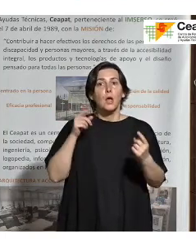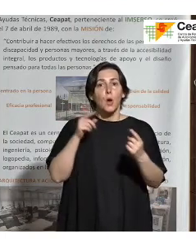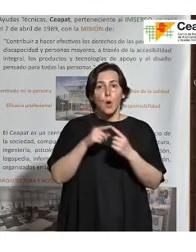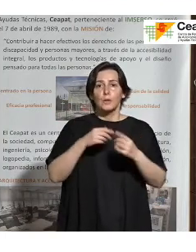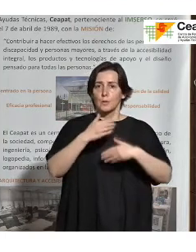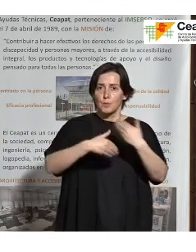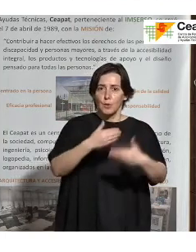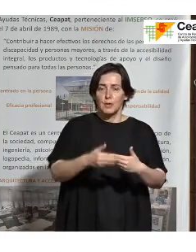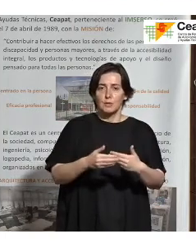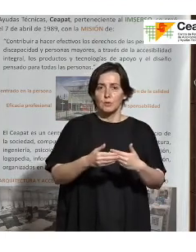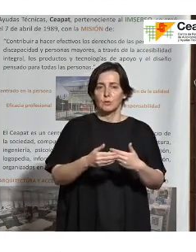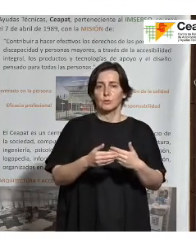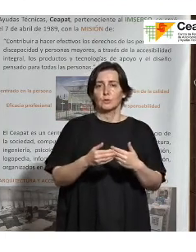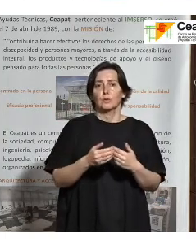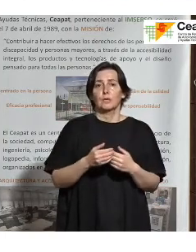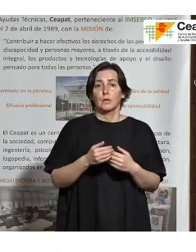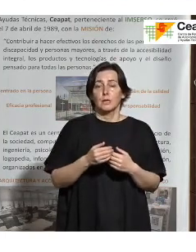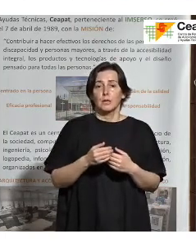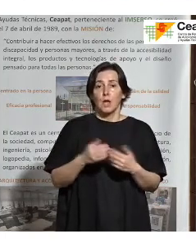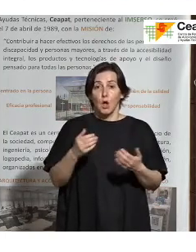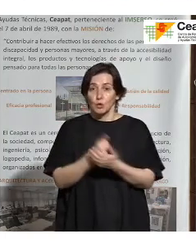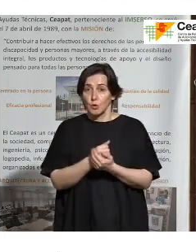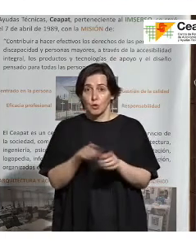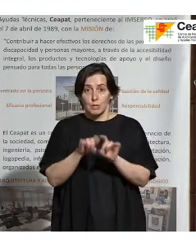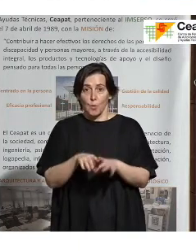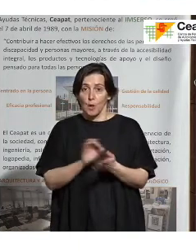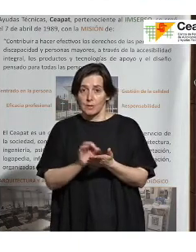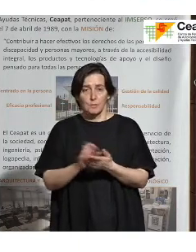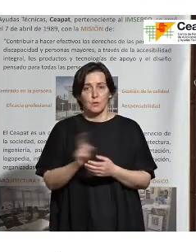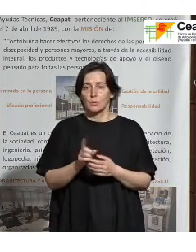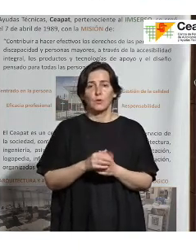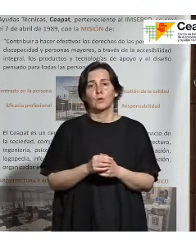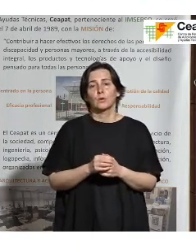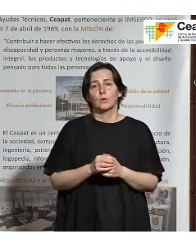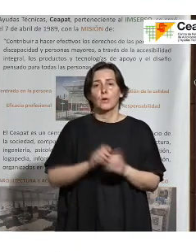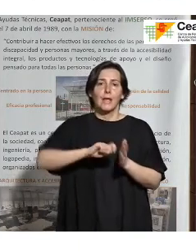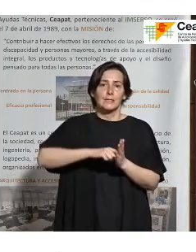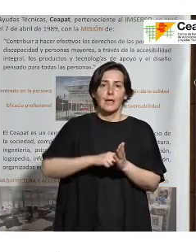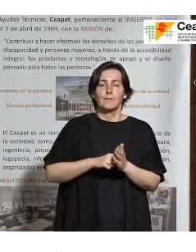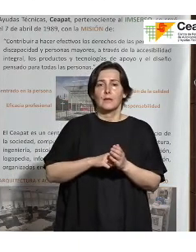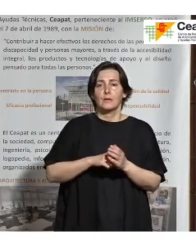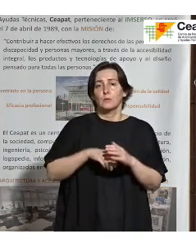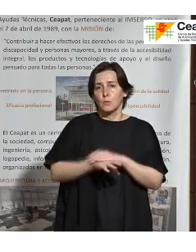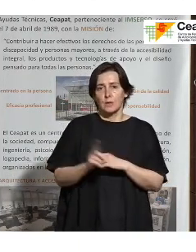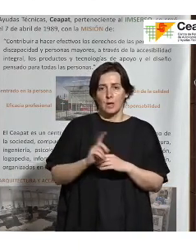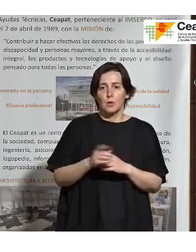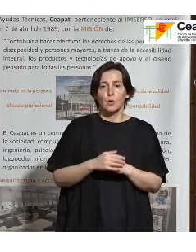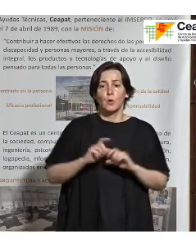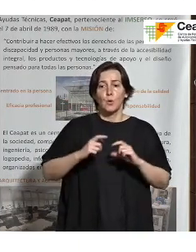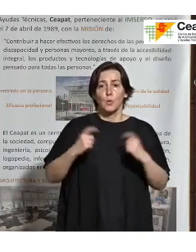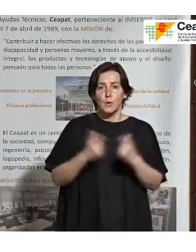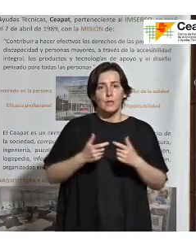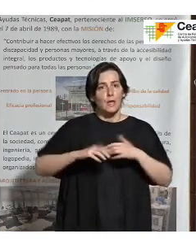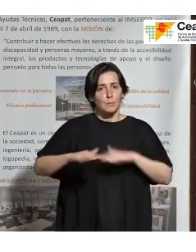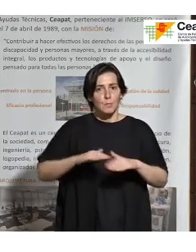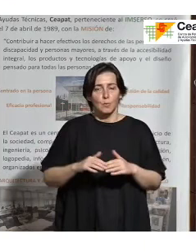procesos. Si proceden, no todos los servicios de teleasistencia son iguales. No todos tienen custodia de llaves. No todos tienen unidad móvil. Por lo tanto, si no tienes, no